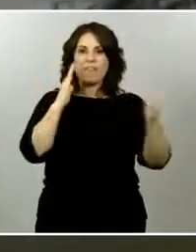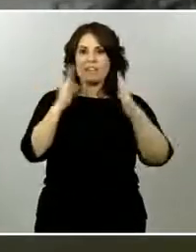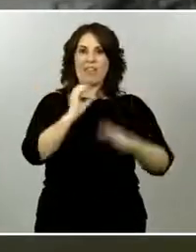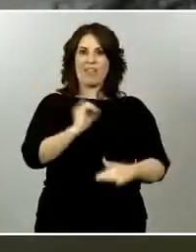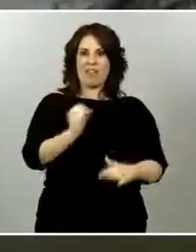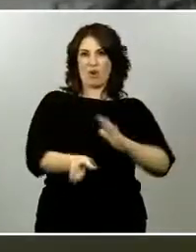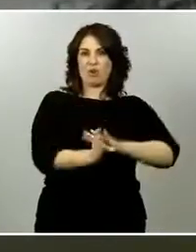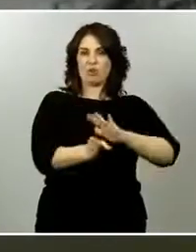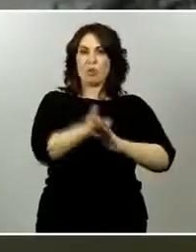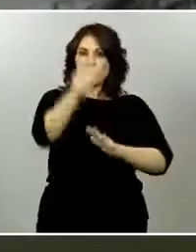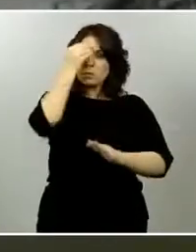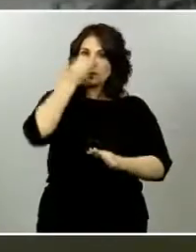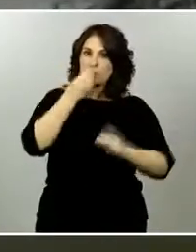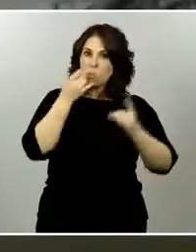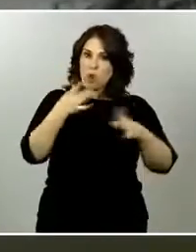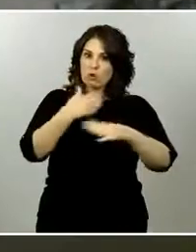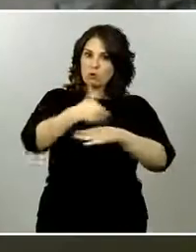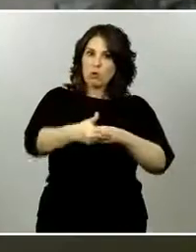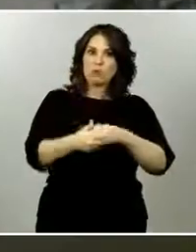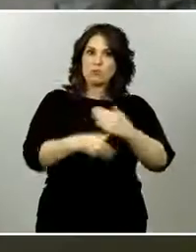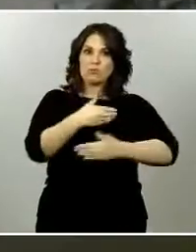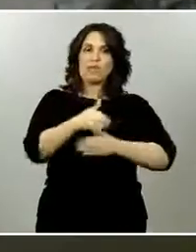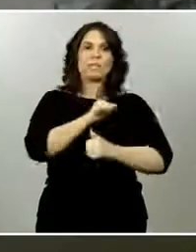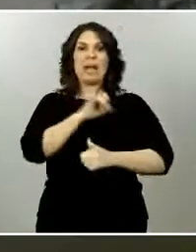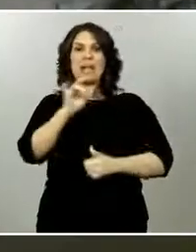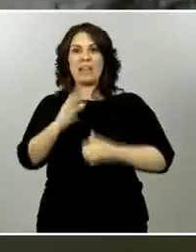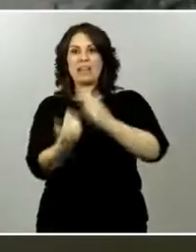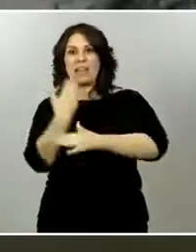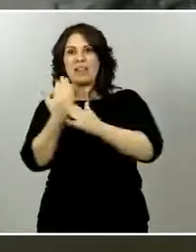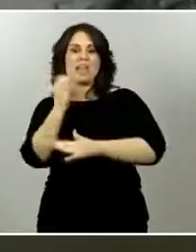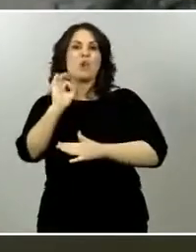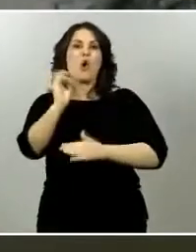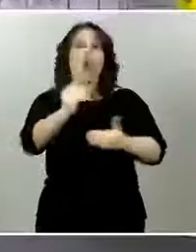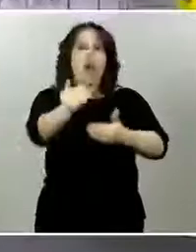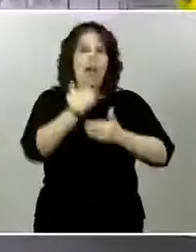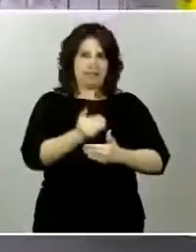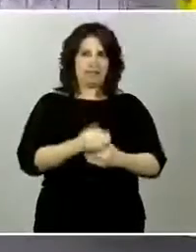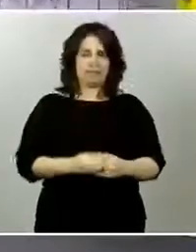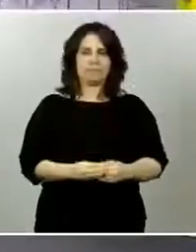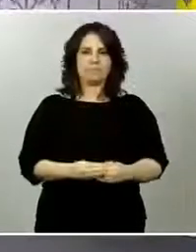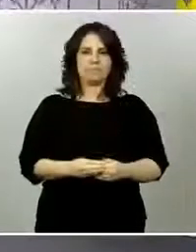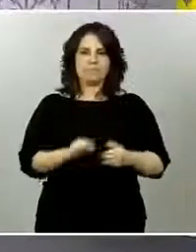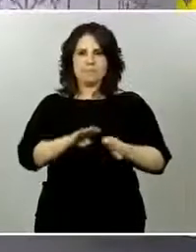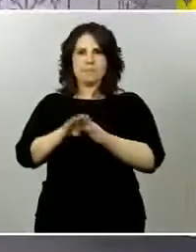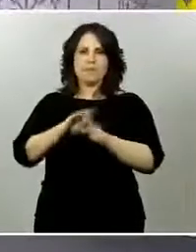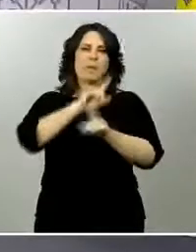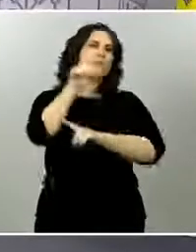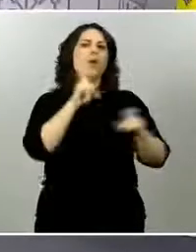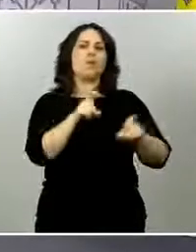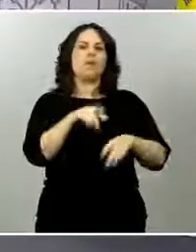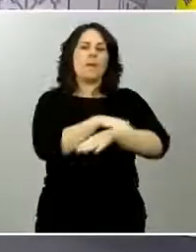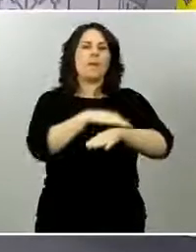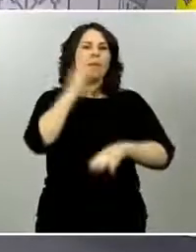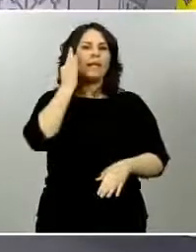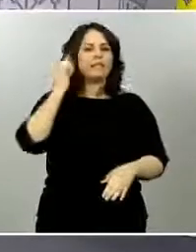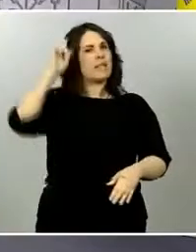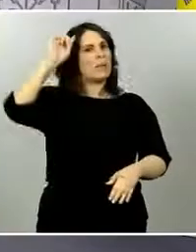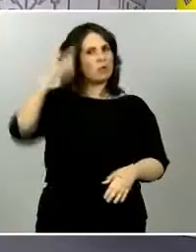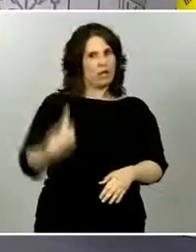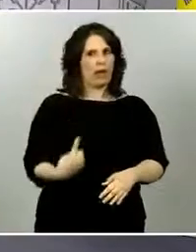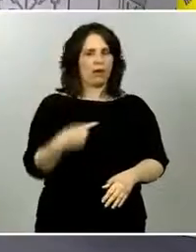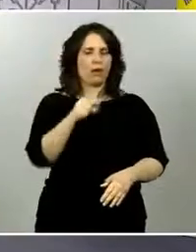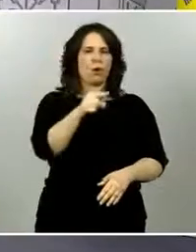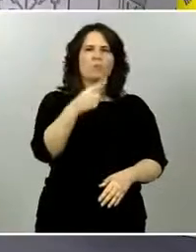contagios ya se va normalizando como en el resto de territorios. ¿Cree que los territorios que siguen en fase cero pronto van a poder avanzar?